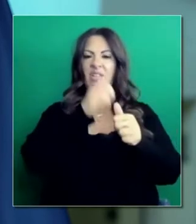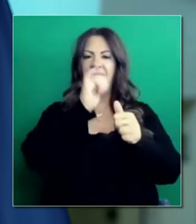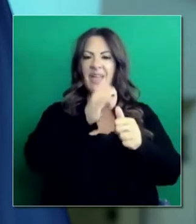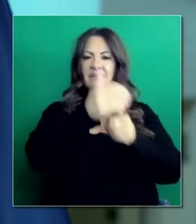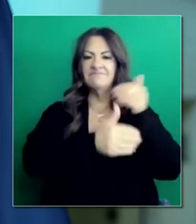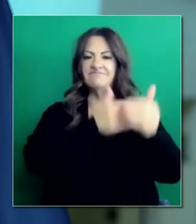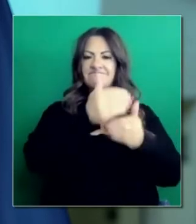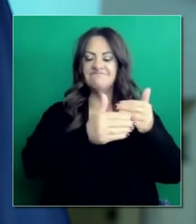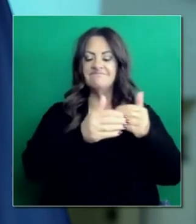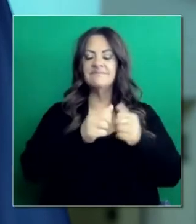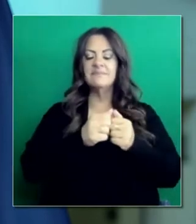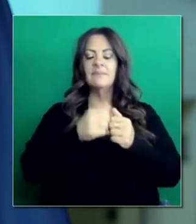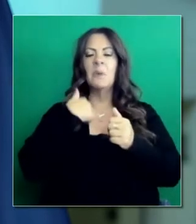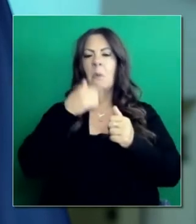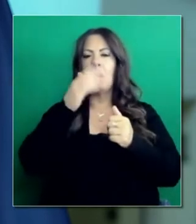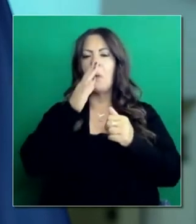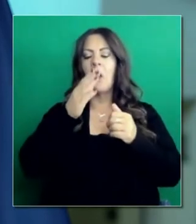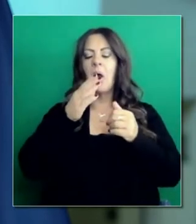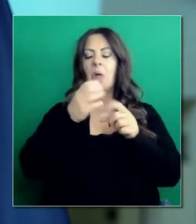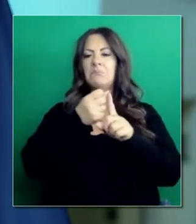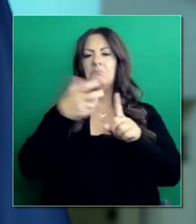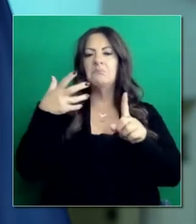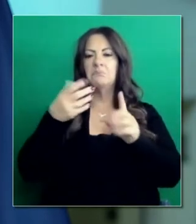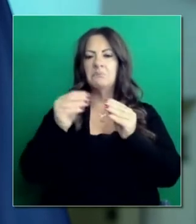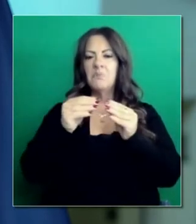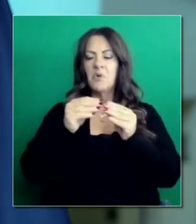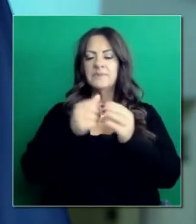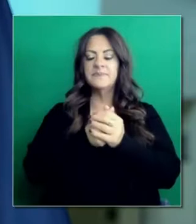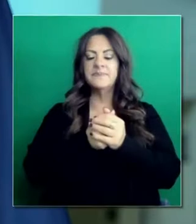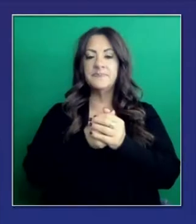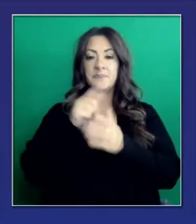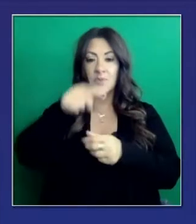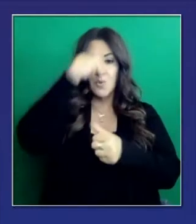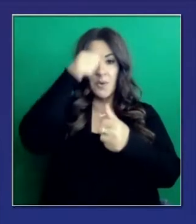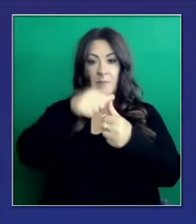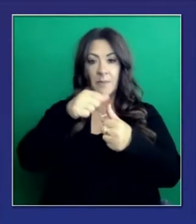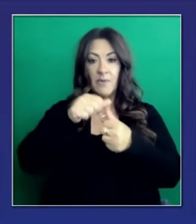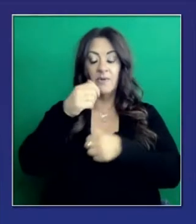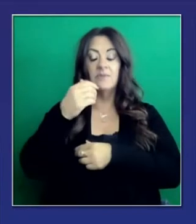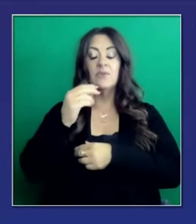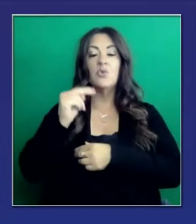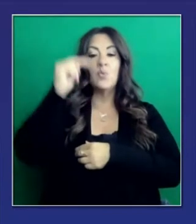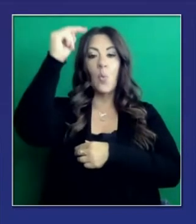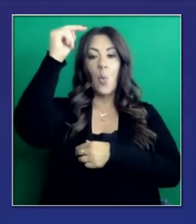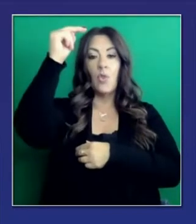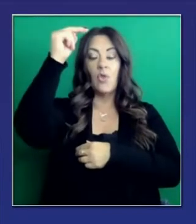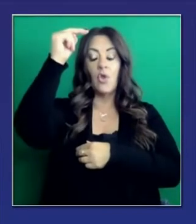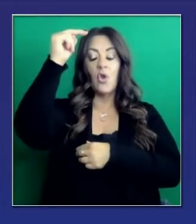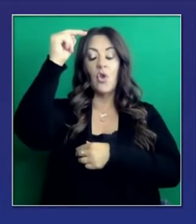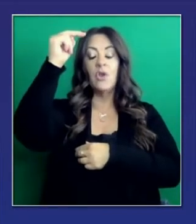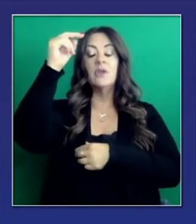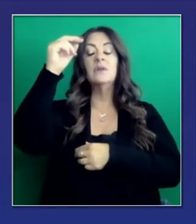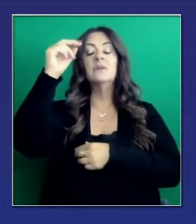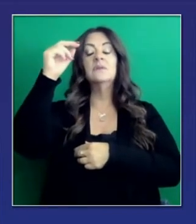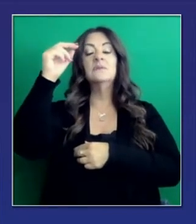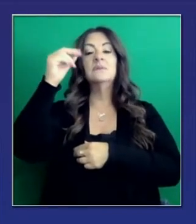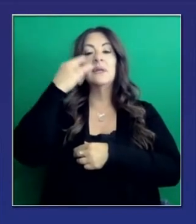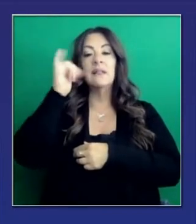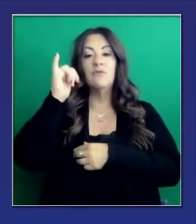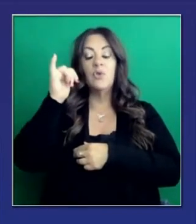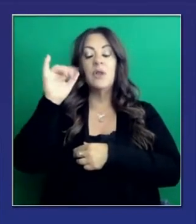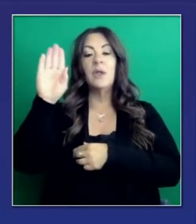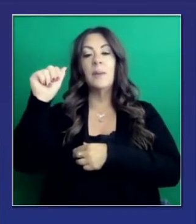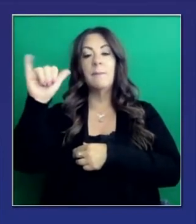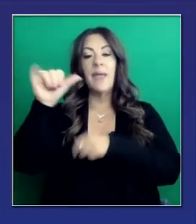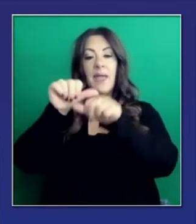hablaremos de eso en un momento. Recordarán que esas cinco regiones del norte al sur de California, el Valle de San Joaquín, el área de la